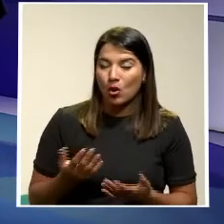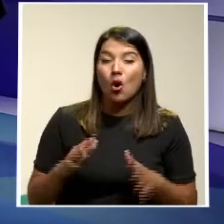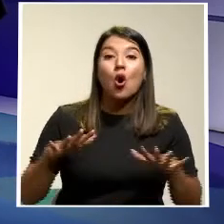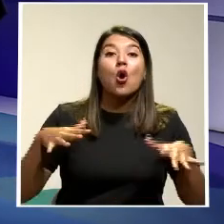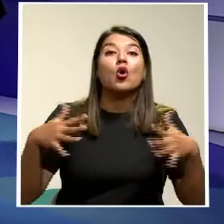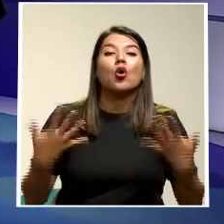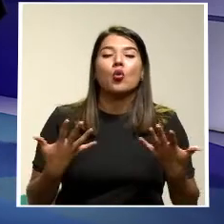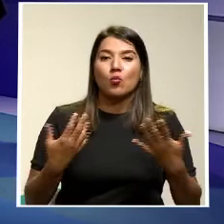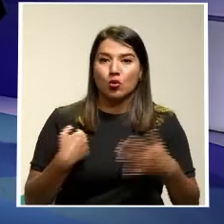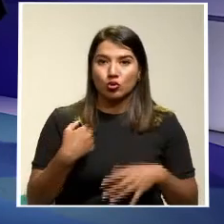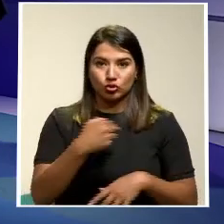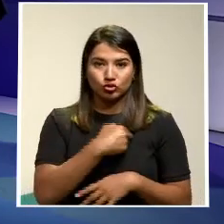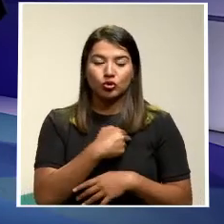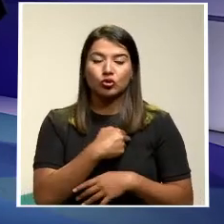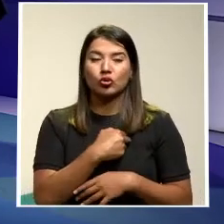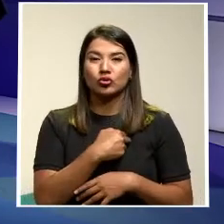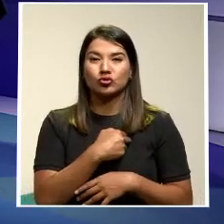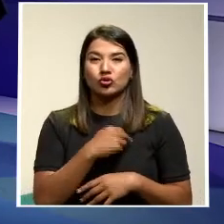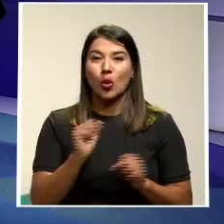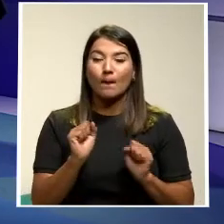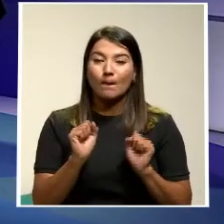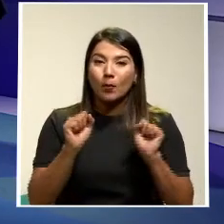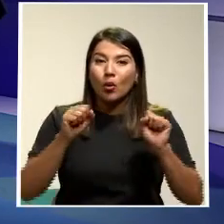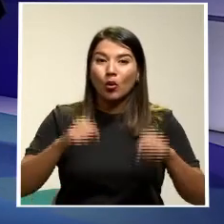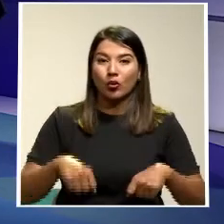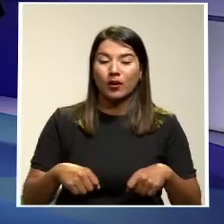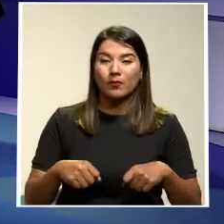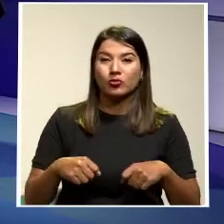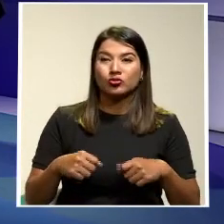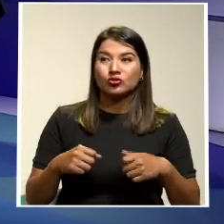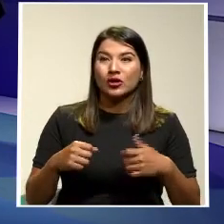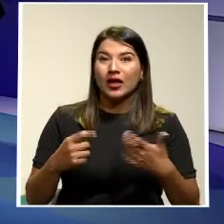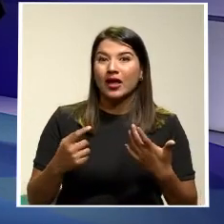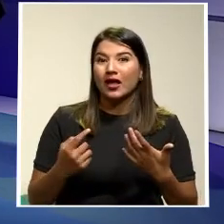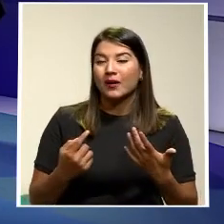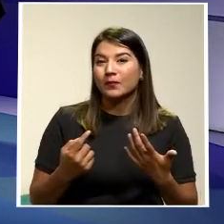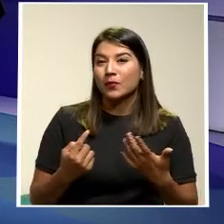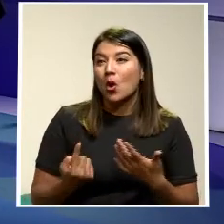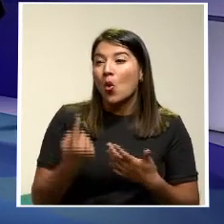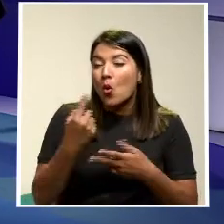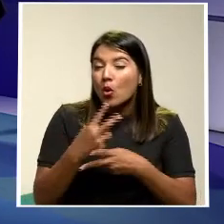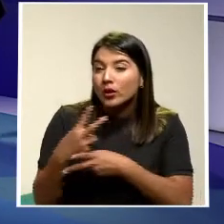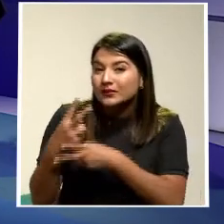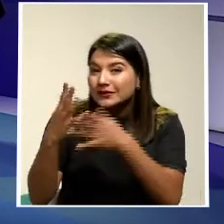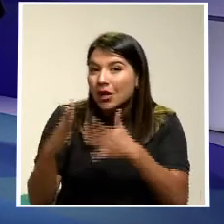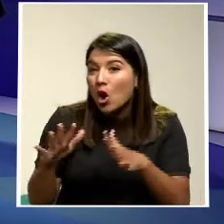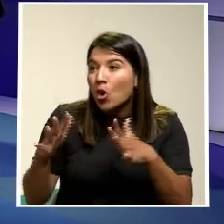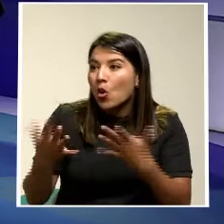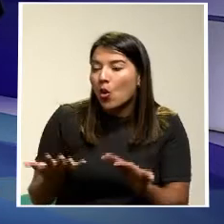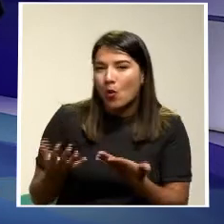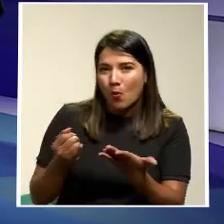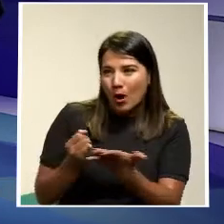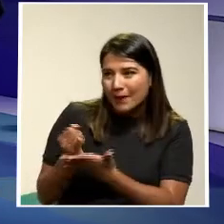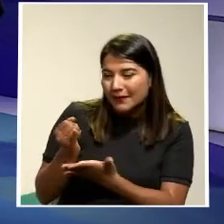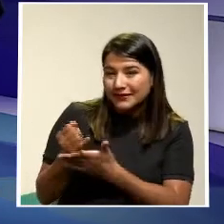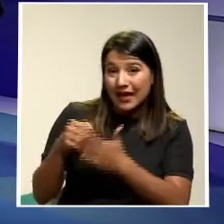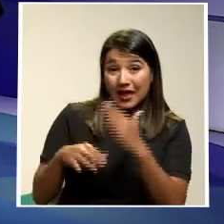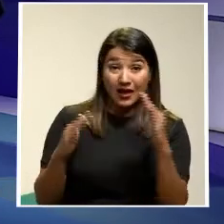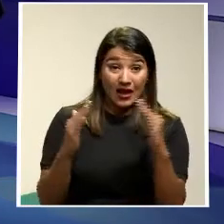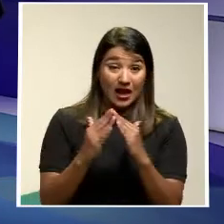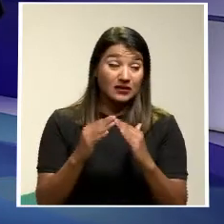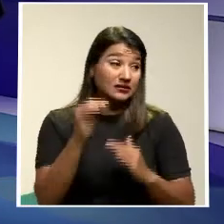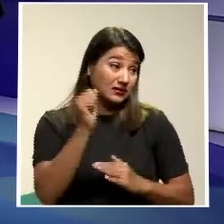Alguna infracción A las leyes laborales Un inspector Cómo aborda Una inspección En la casa En las casas Cómo hace Que es un ámbito